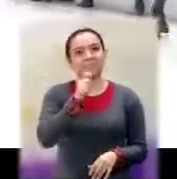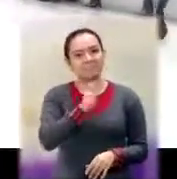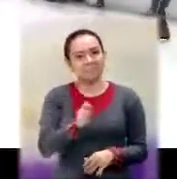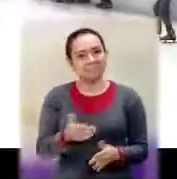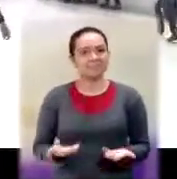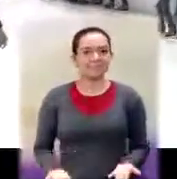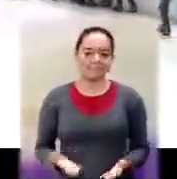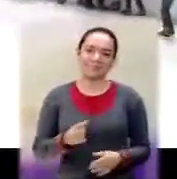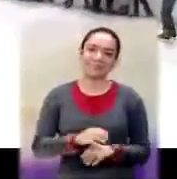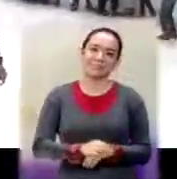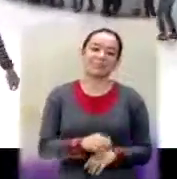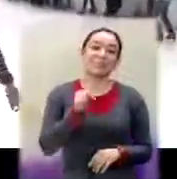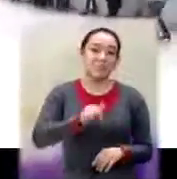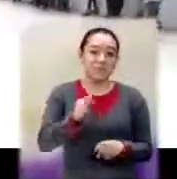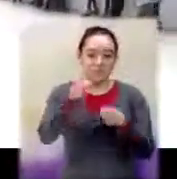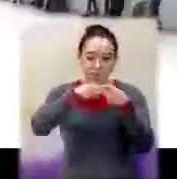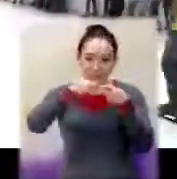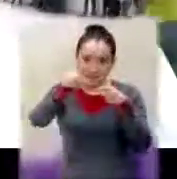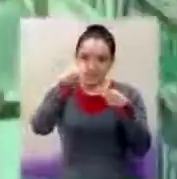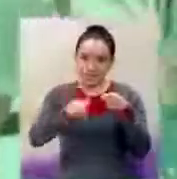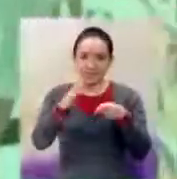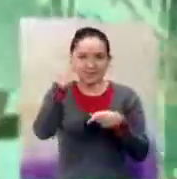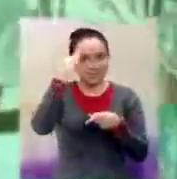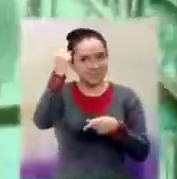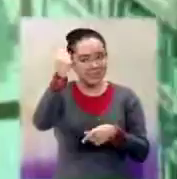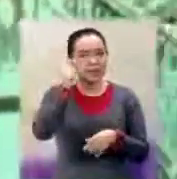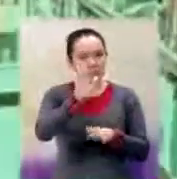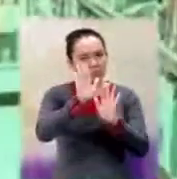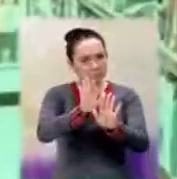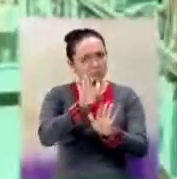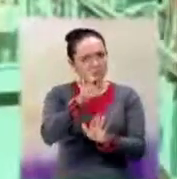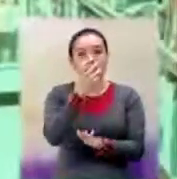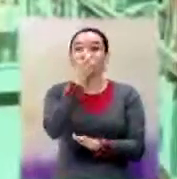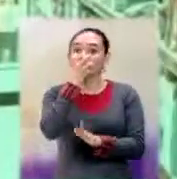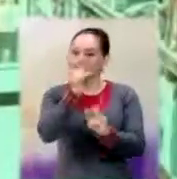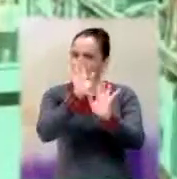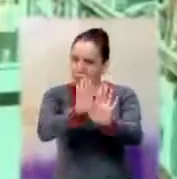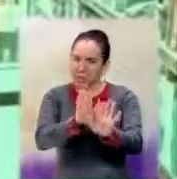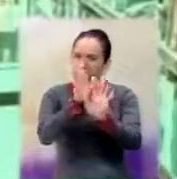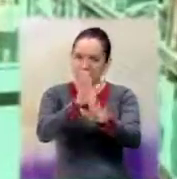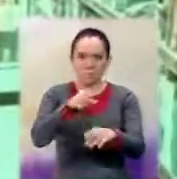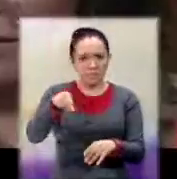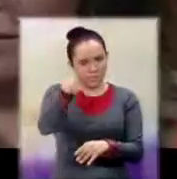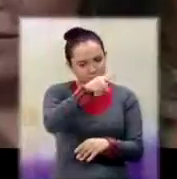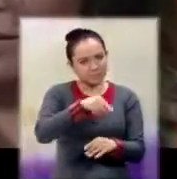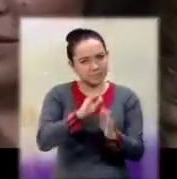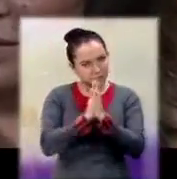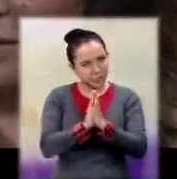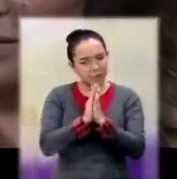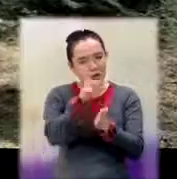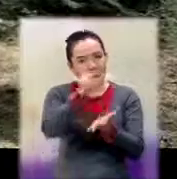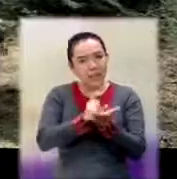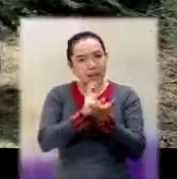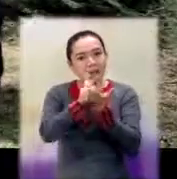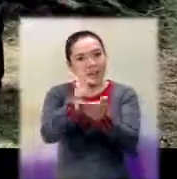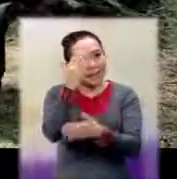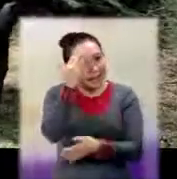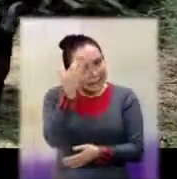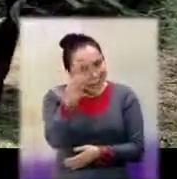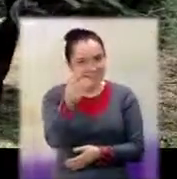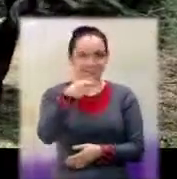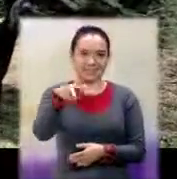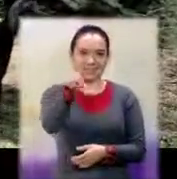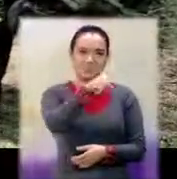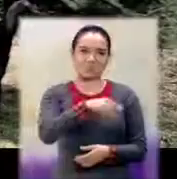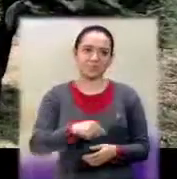Así concluye una semana más con inolvidables momentos. Y si usted fue parte de alguno de ellos. Por favor, no se enoje. Gracias por su